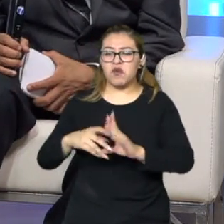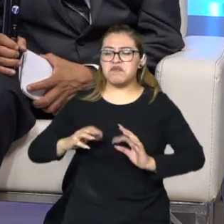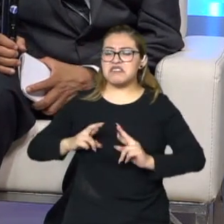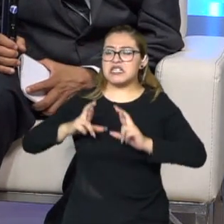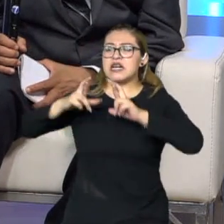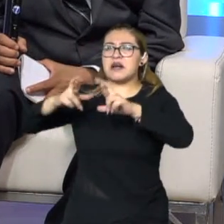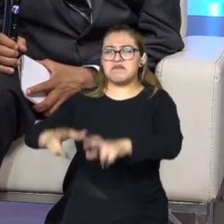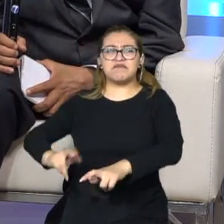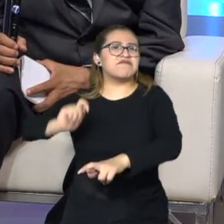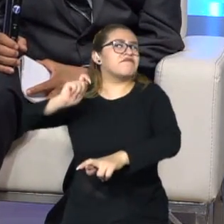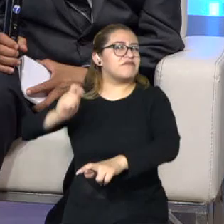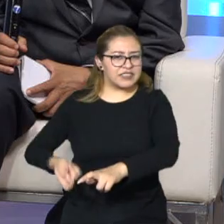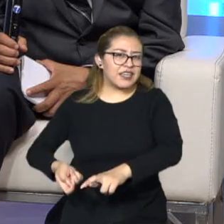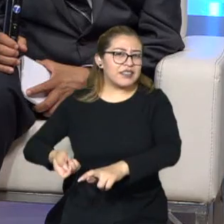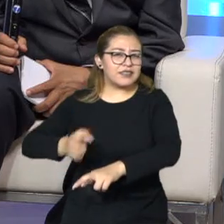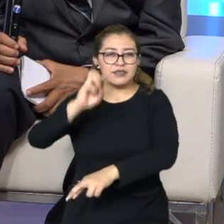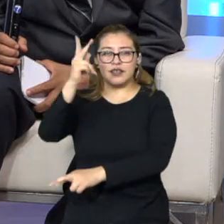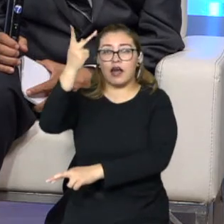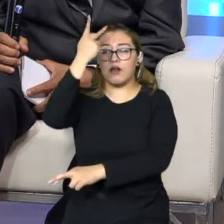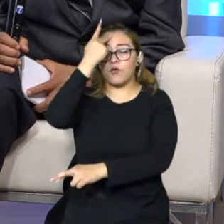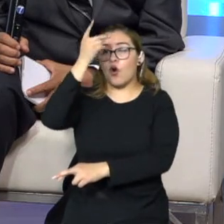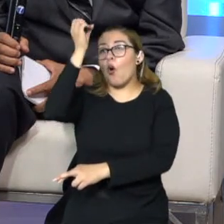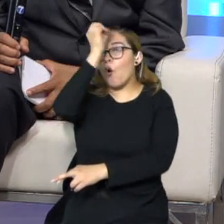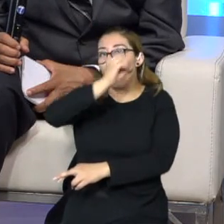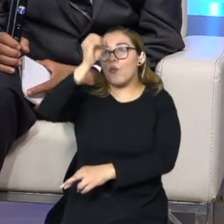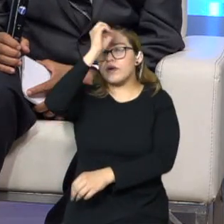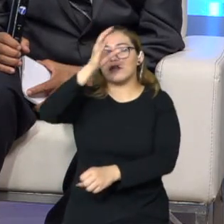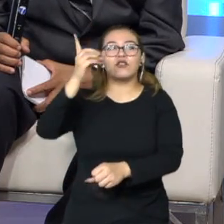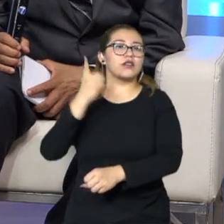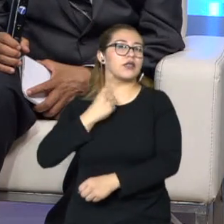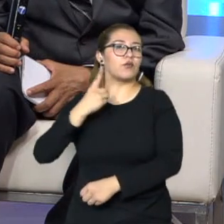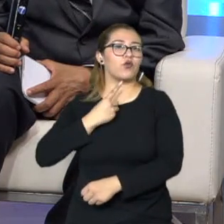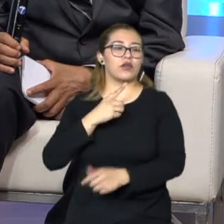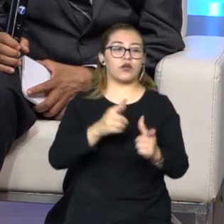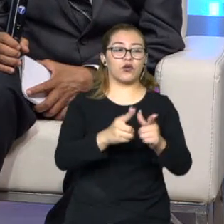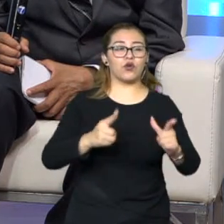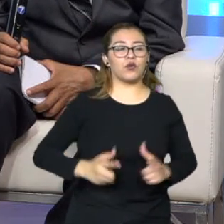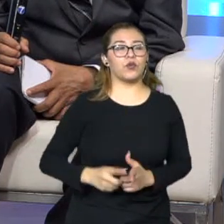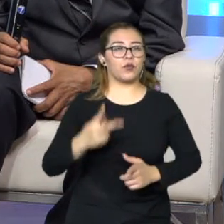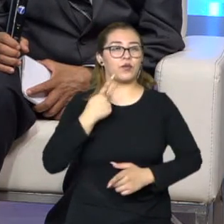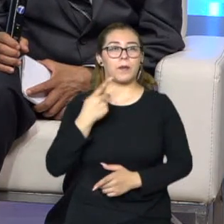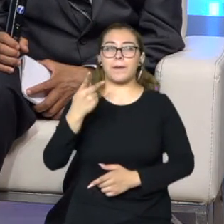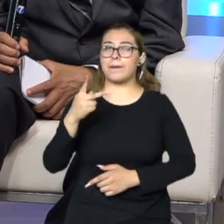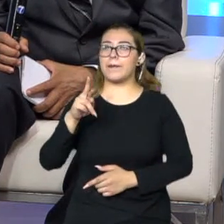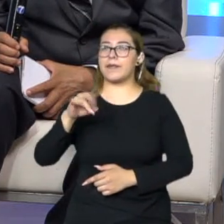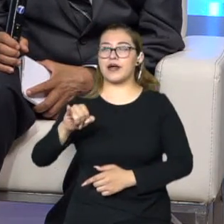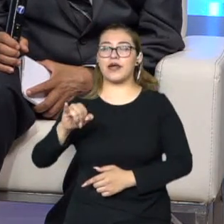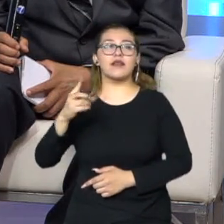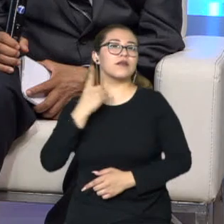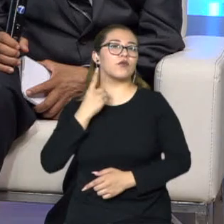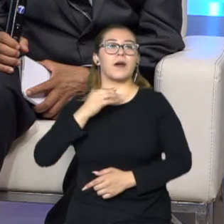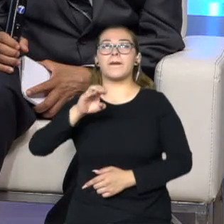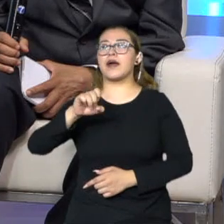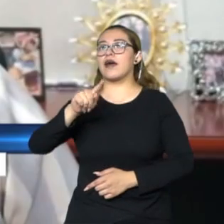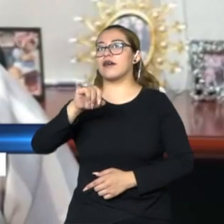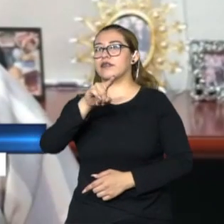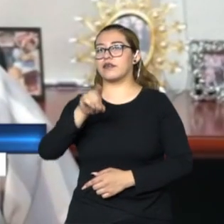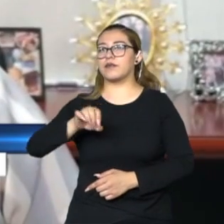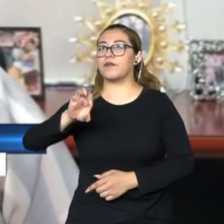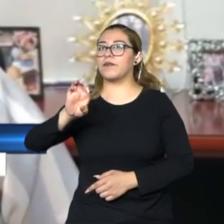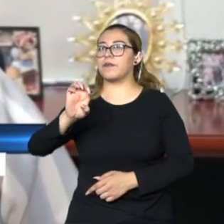San Luis Potosí desde el punto de vista de la diputada periodista Beatriz Benavente? En los principios